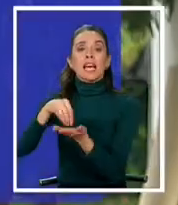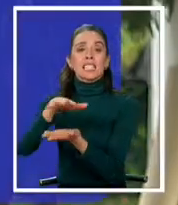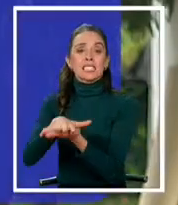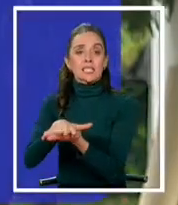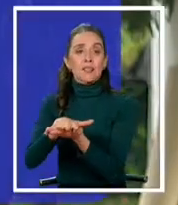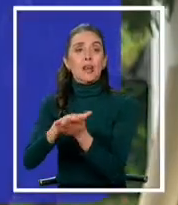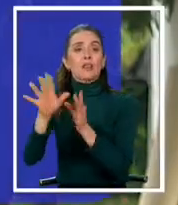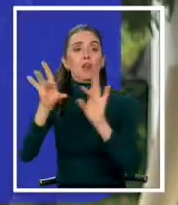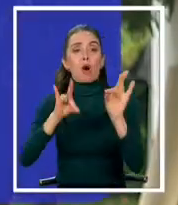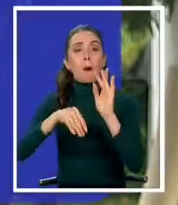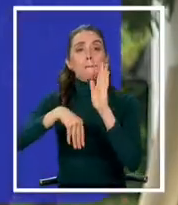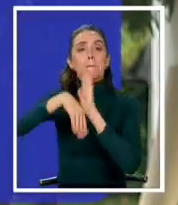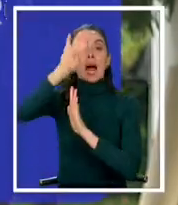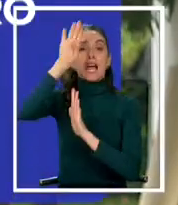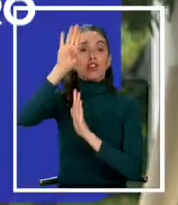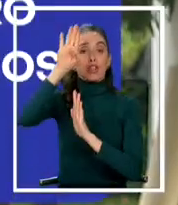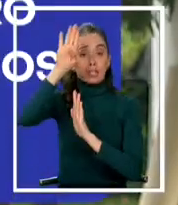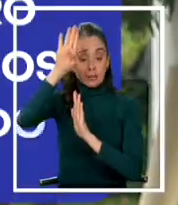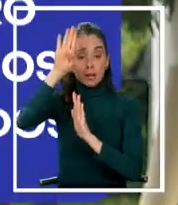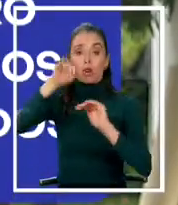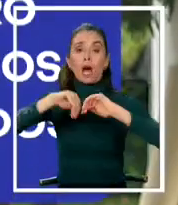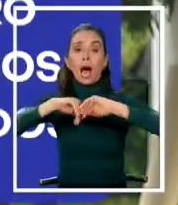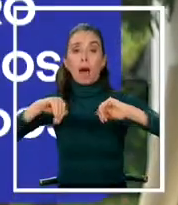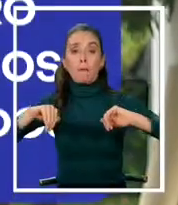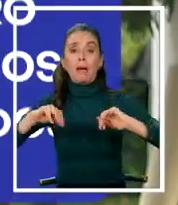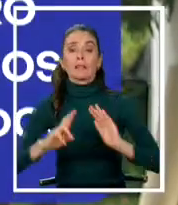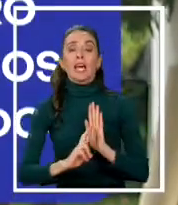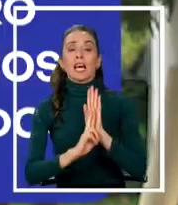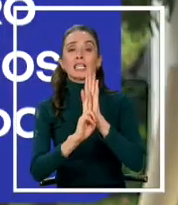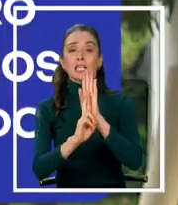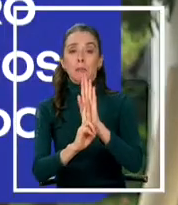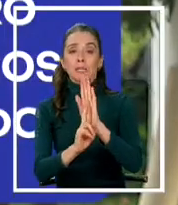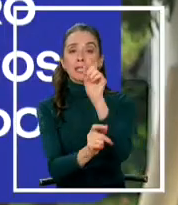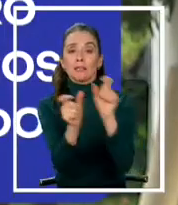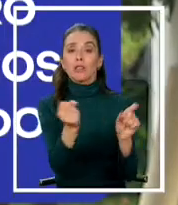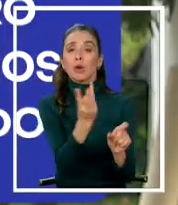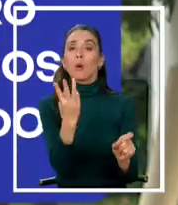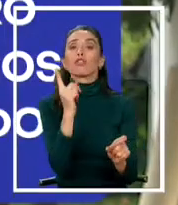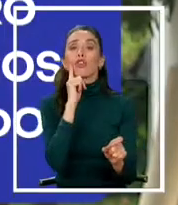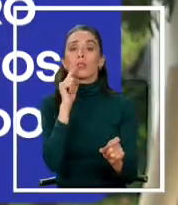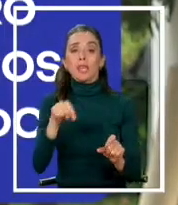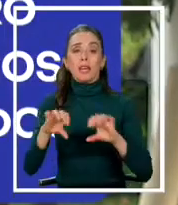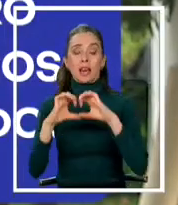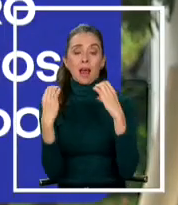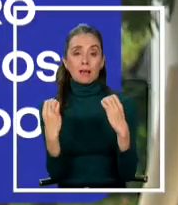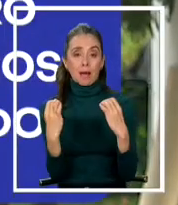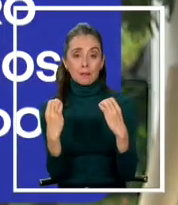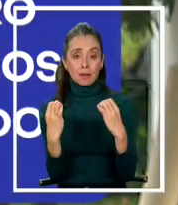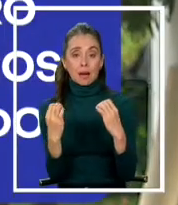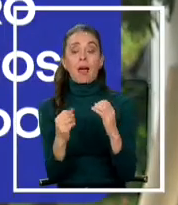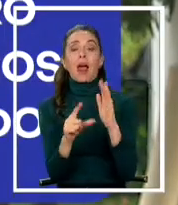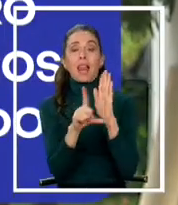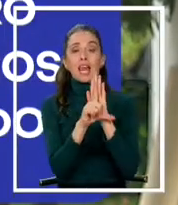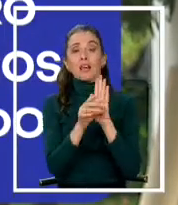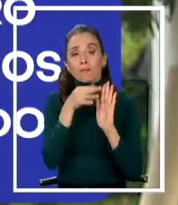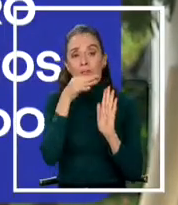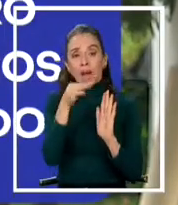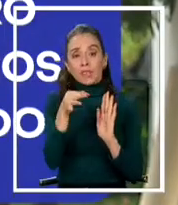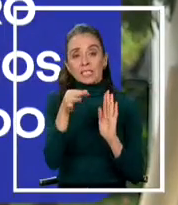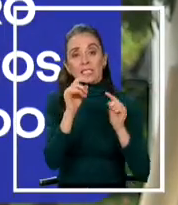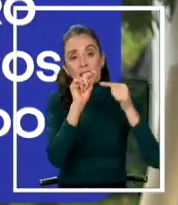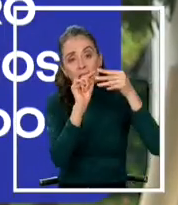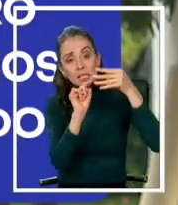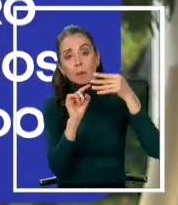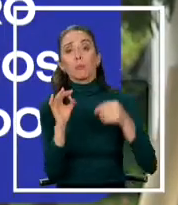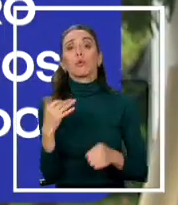cupos supramayoritarios, por lo tanto van más allá de la representación poblacional que tenga la Cámara y la ley va a determinar en base a un